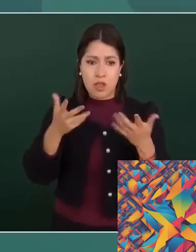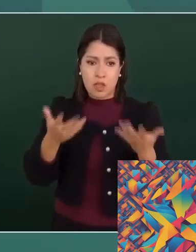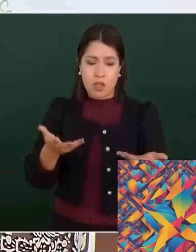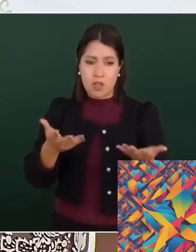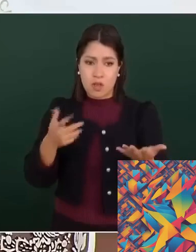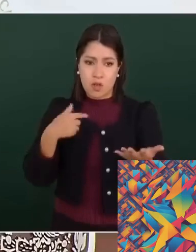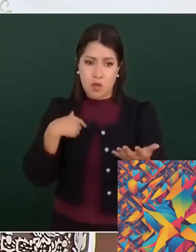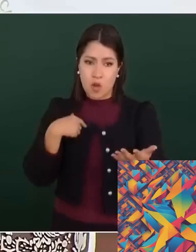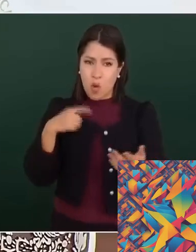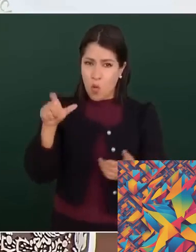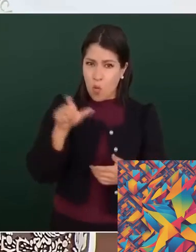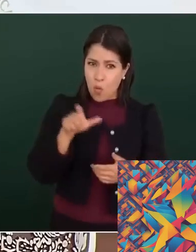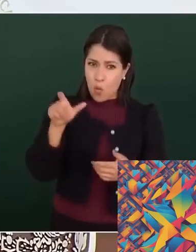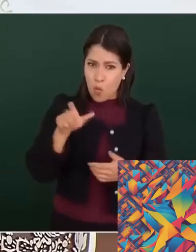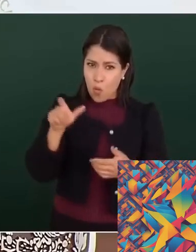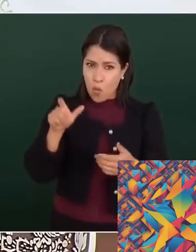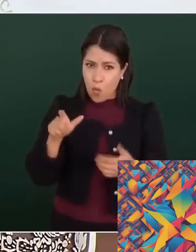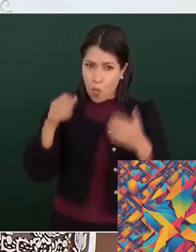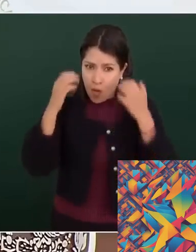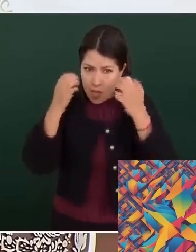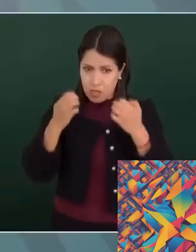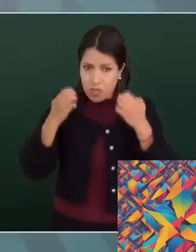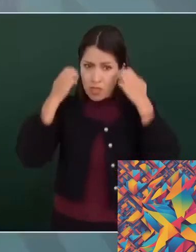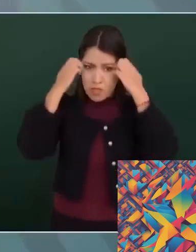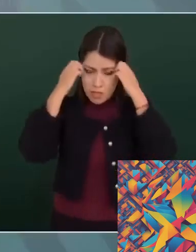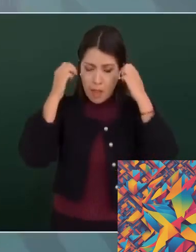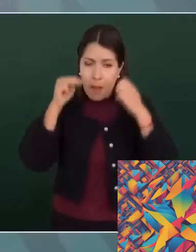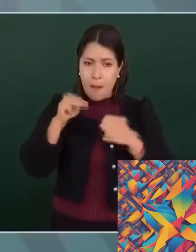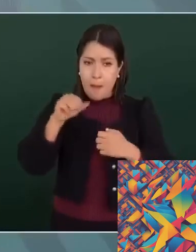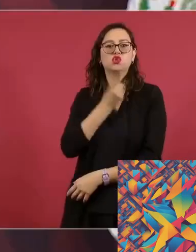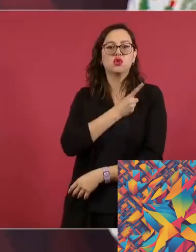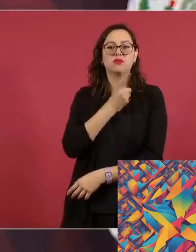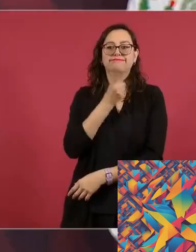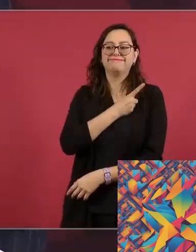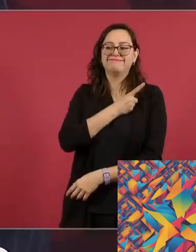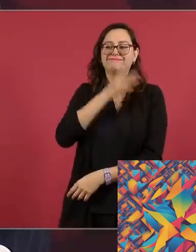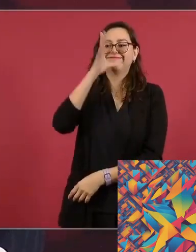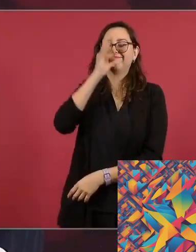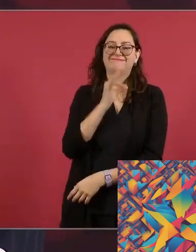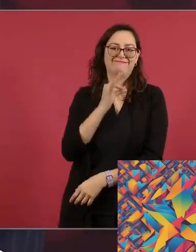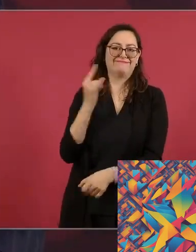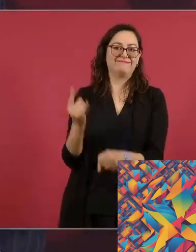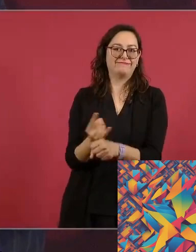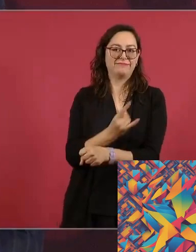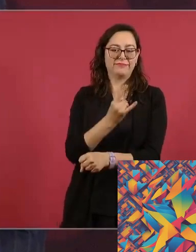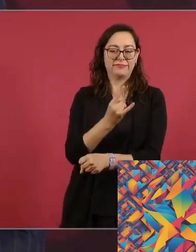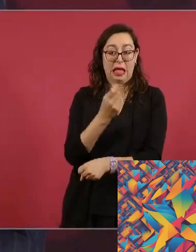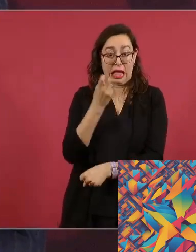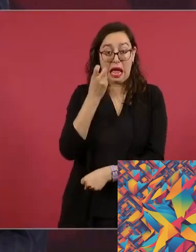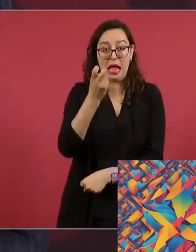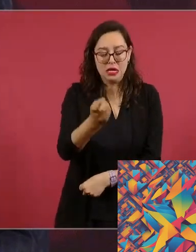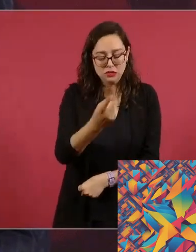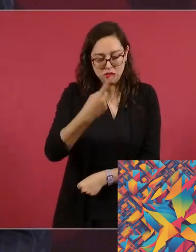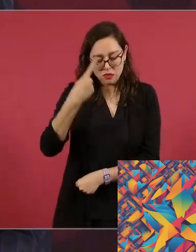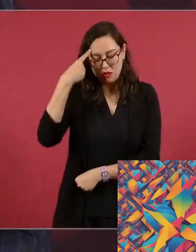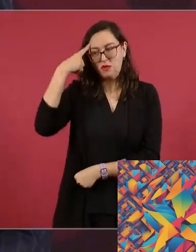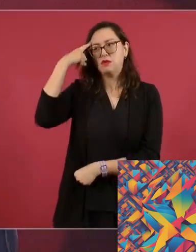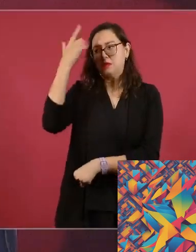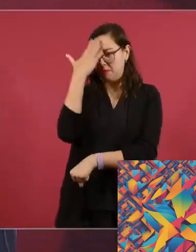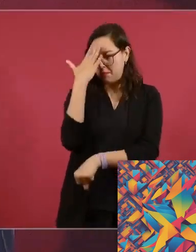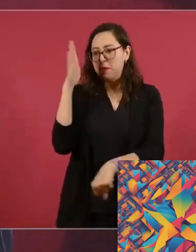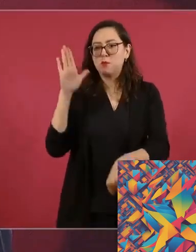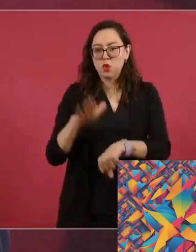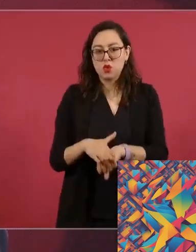sino también el poder de la cooperación internacional. Este cambio positivo no es fruto del azar, sino el resultado de esfuerzos